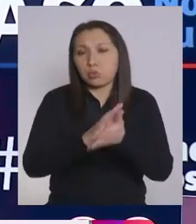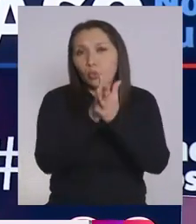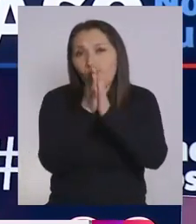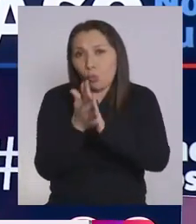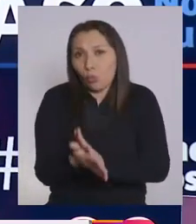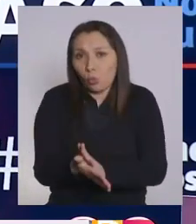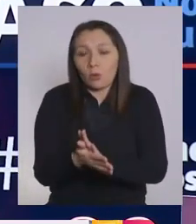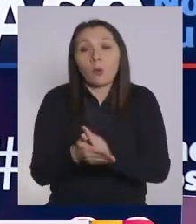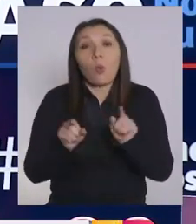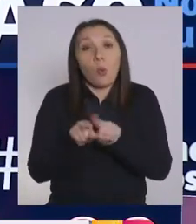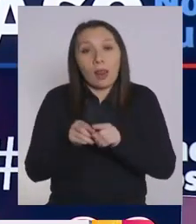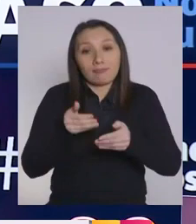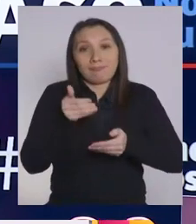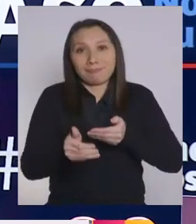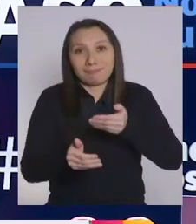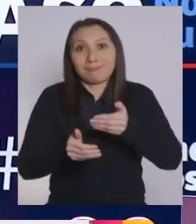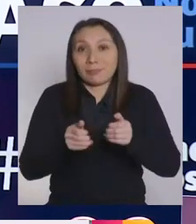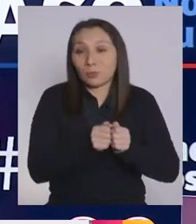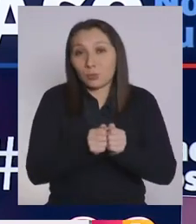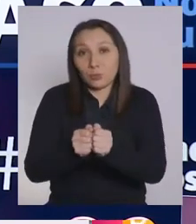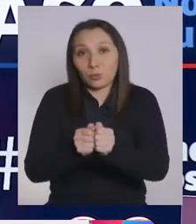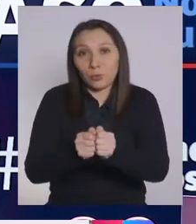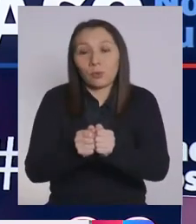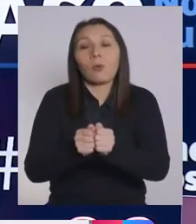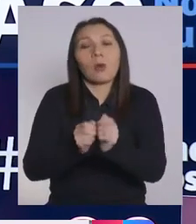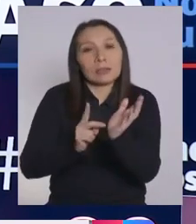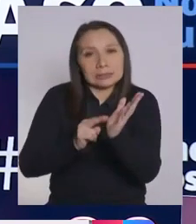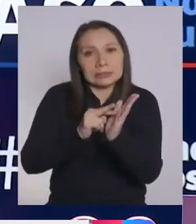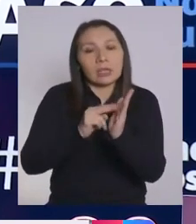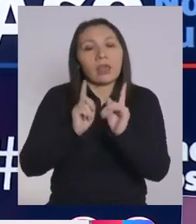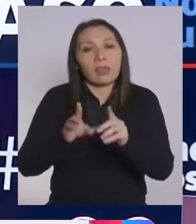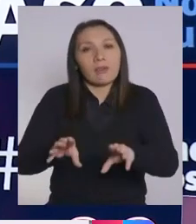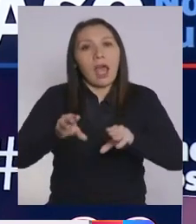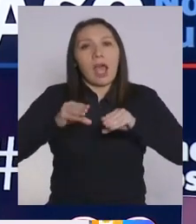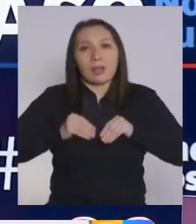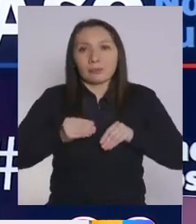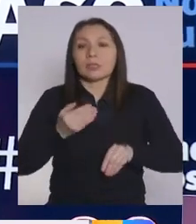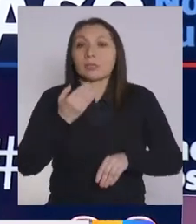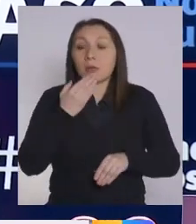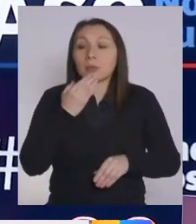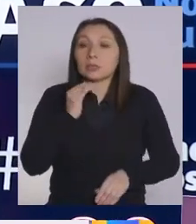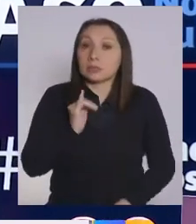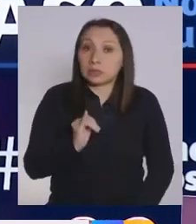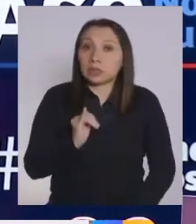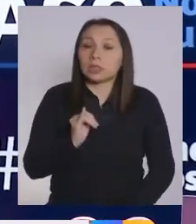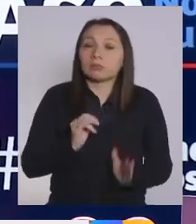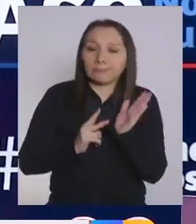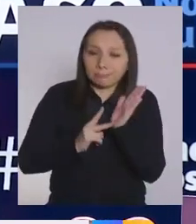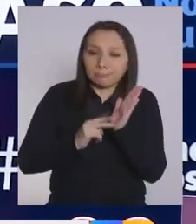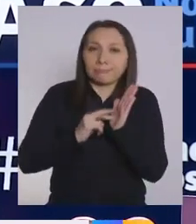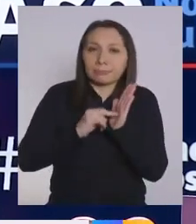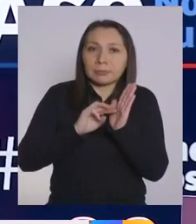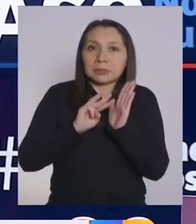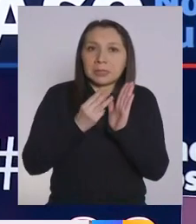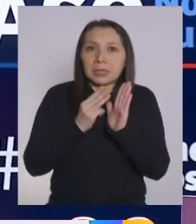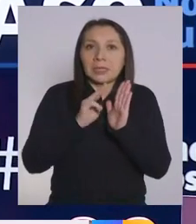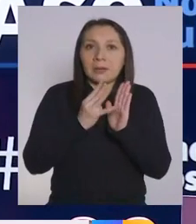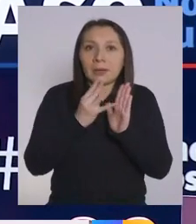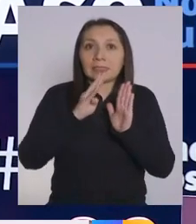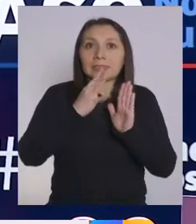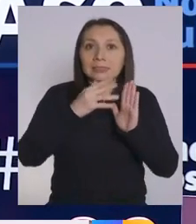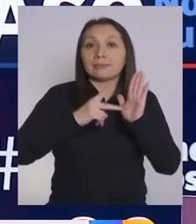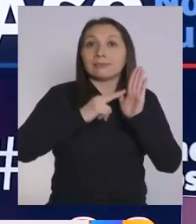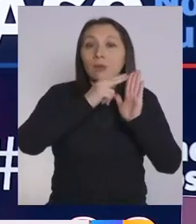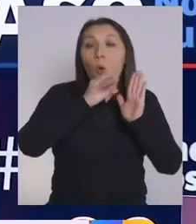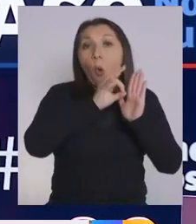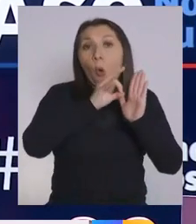Así como estamos avanzando entre todos, también entre todos tenemos que asumir, por supuesto, si seguimos al Paso 3 y 4 y 5 o